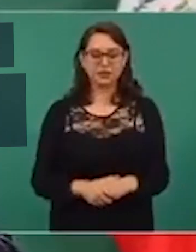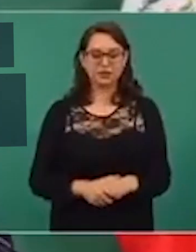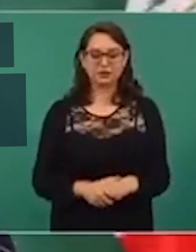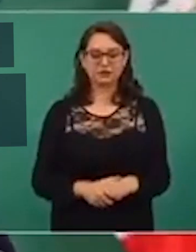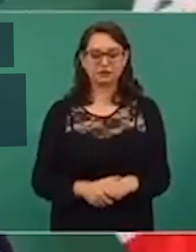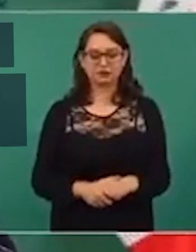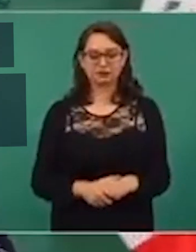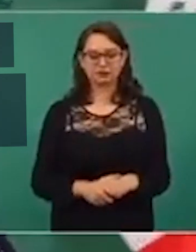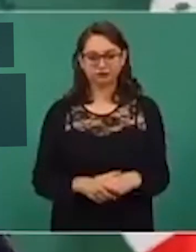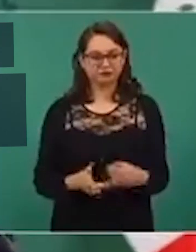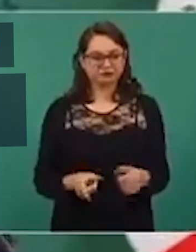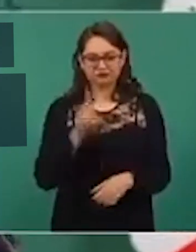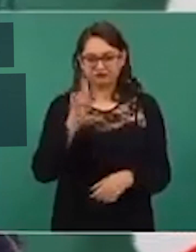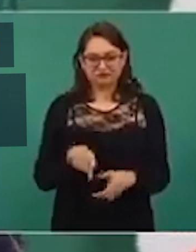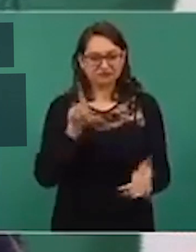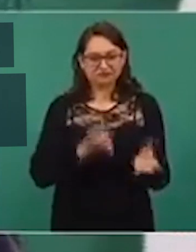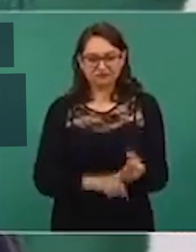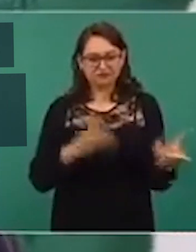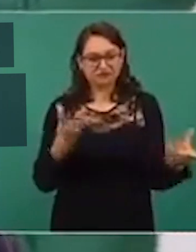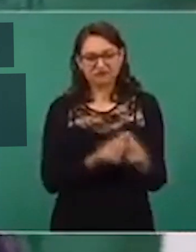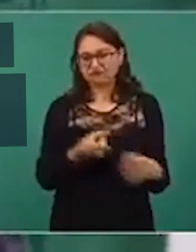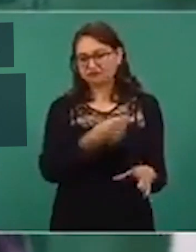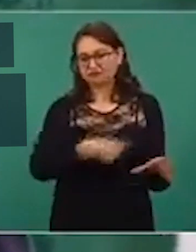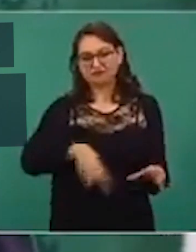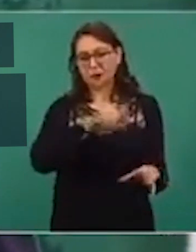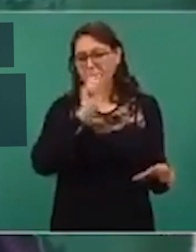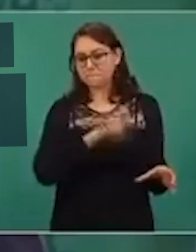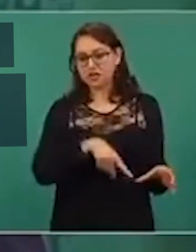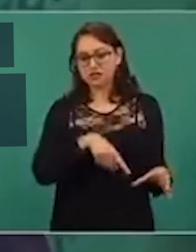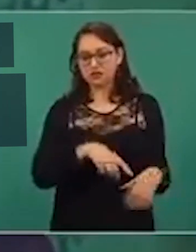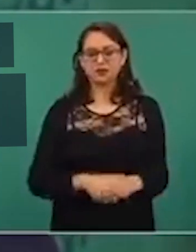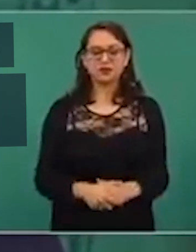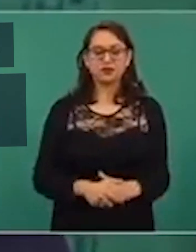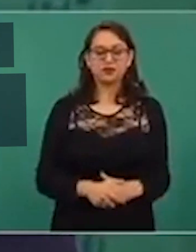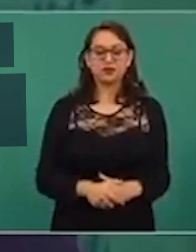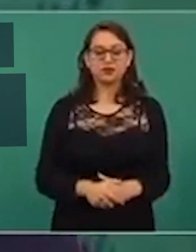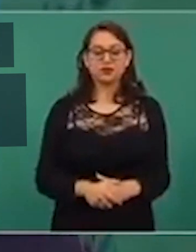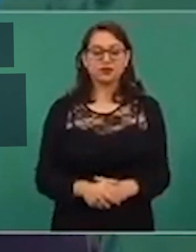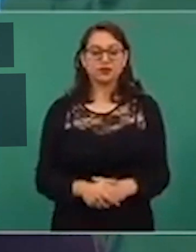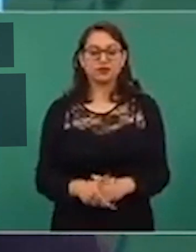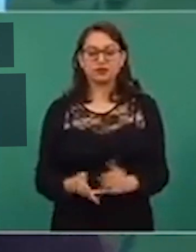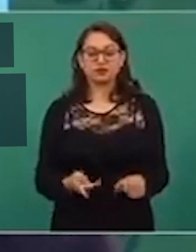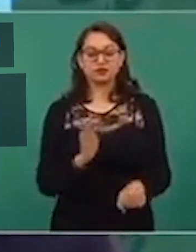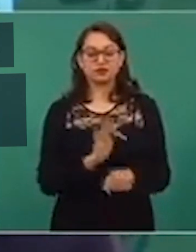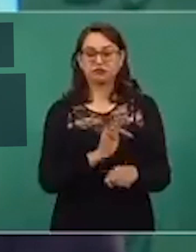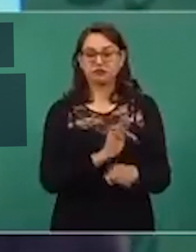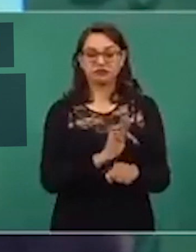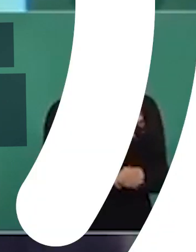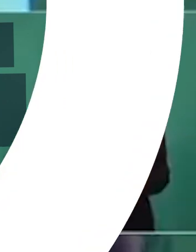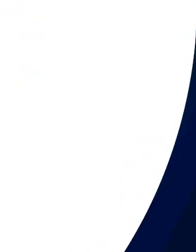cuando son lo mismo, defienden los mismos intereses.